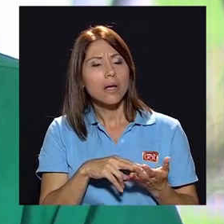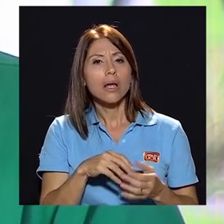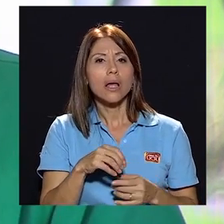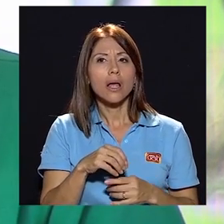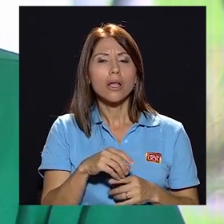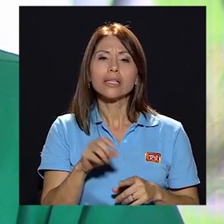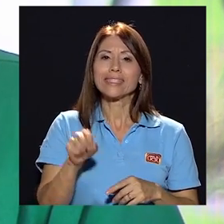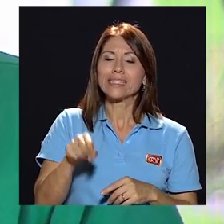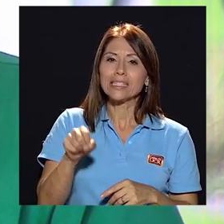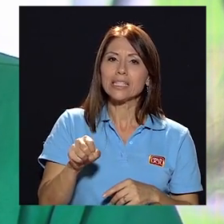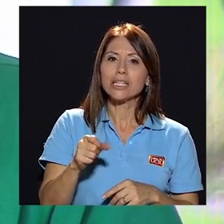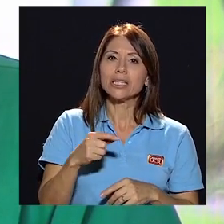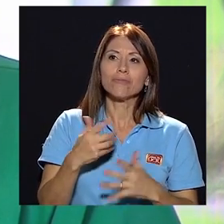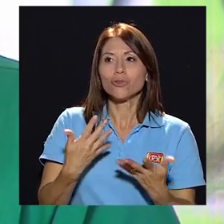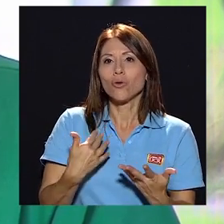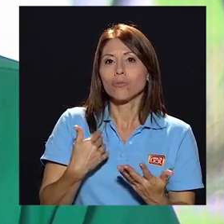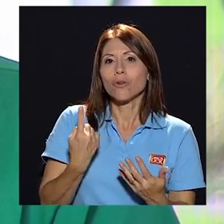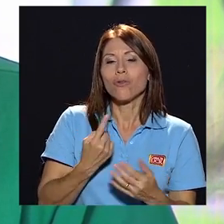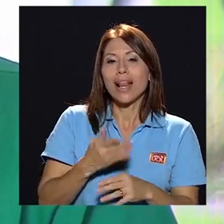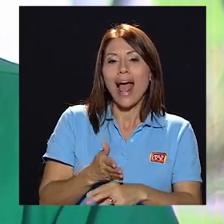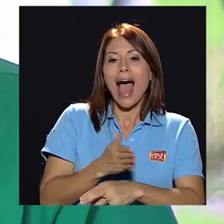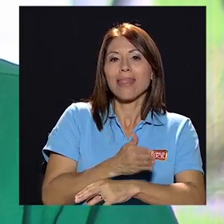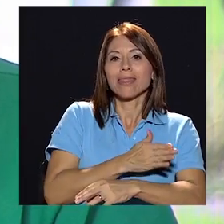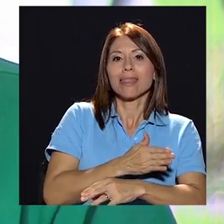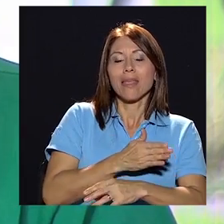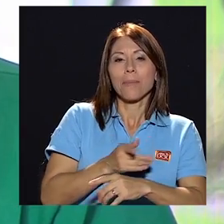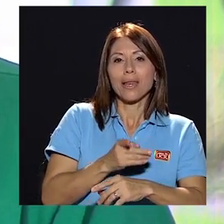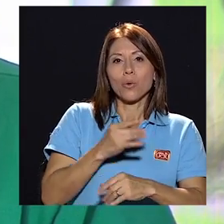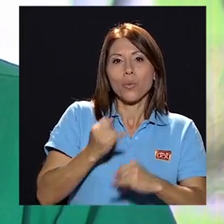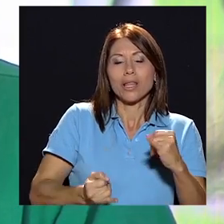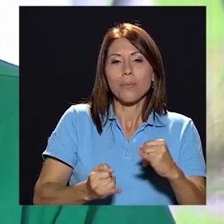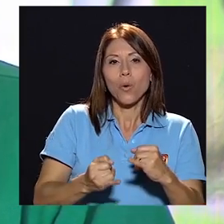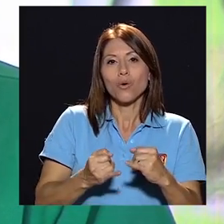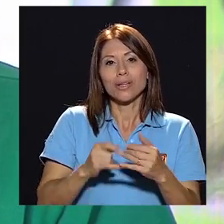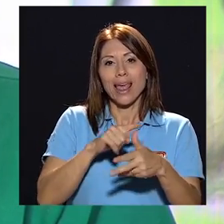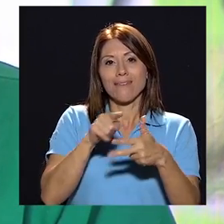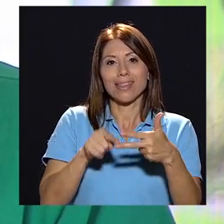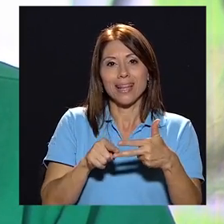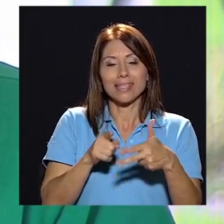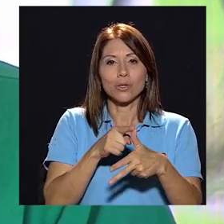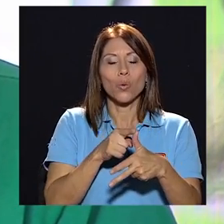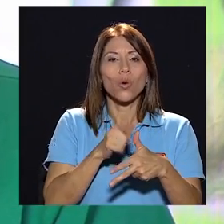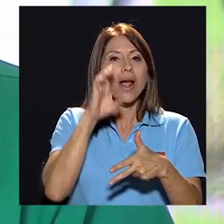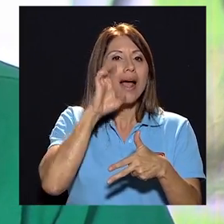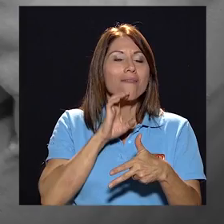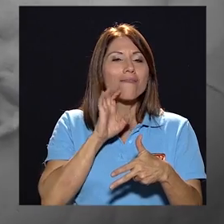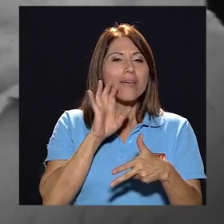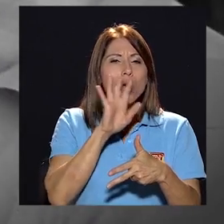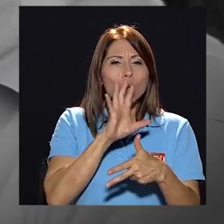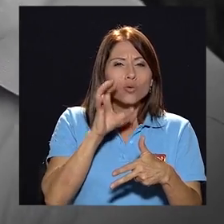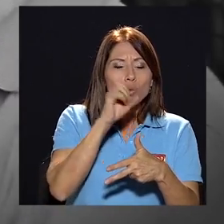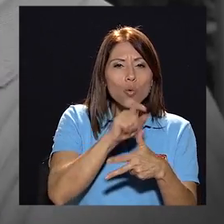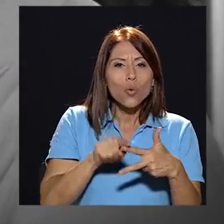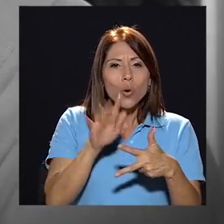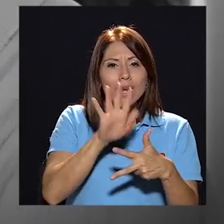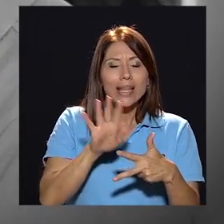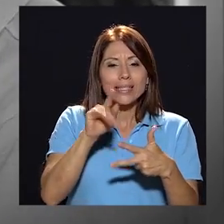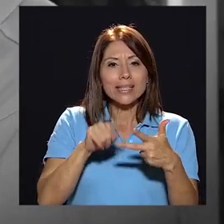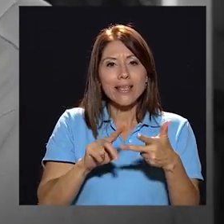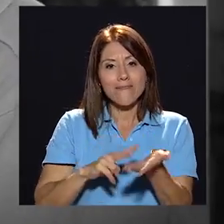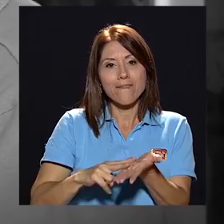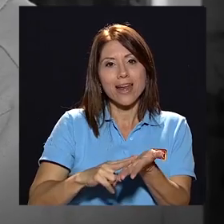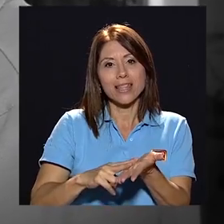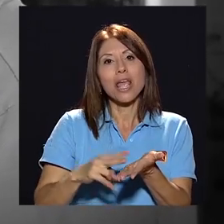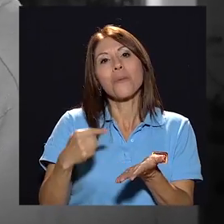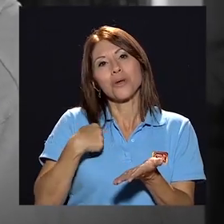antepenúltimo, ya quedaban tres tonos, uno color café oscuro, uno gris y el verde. Como soy biólogo, pues